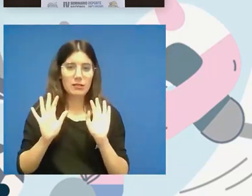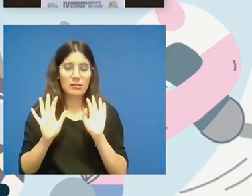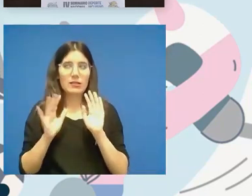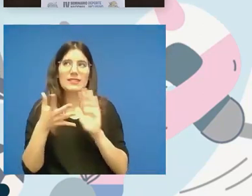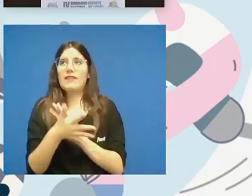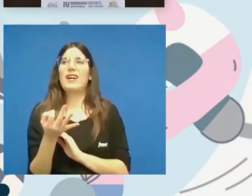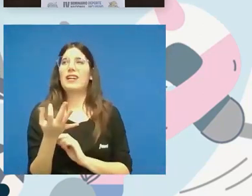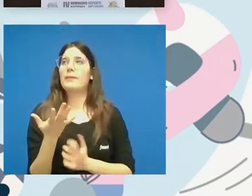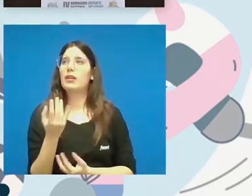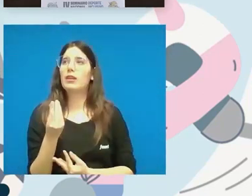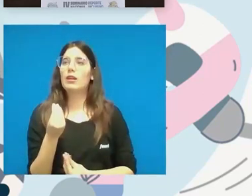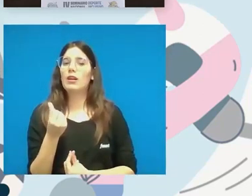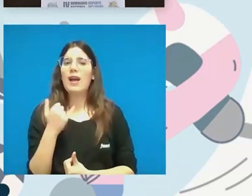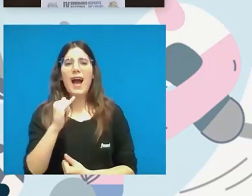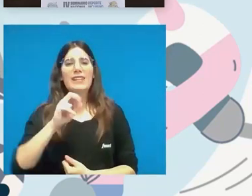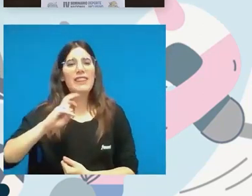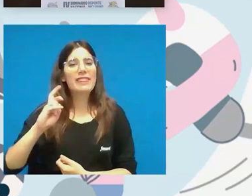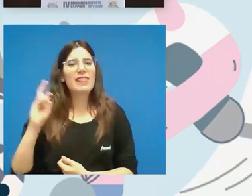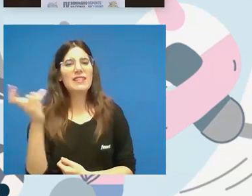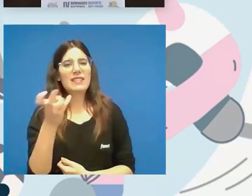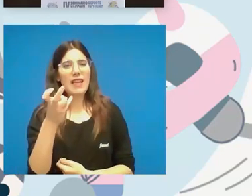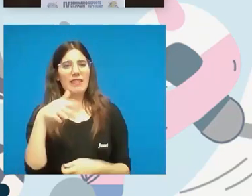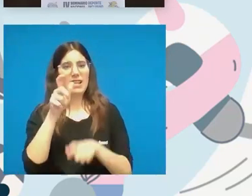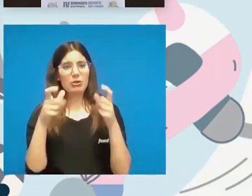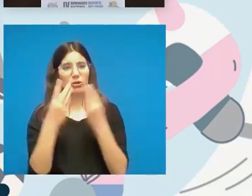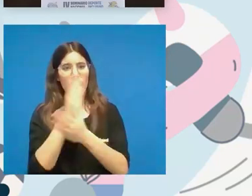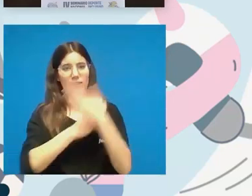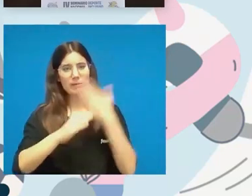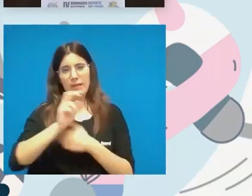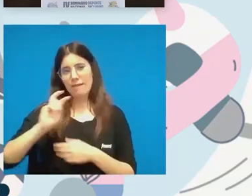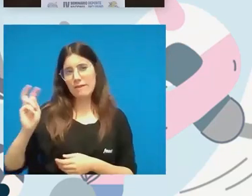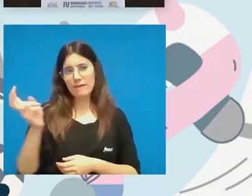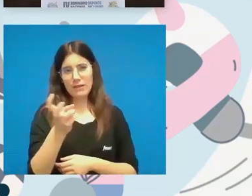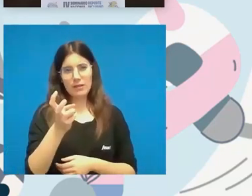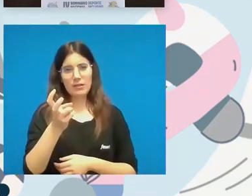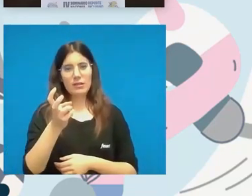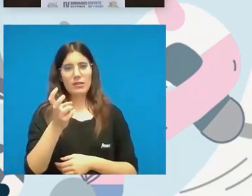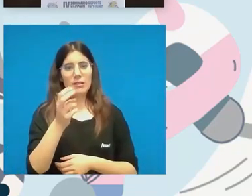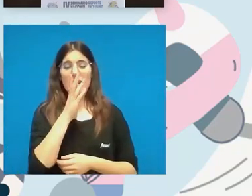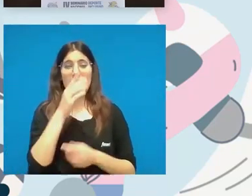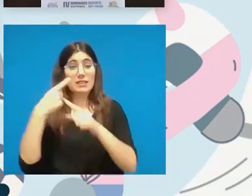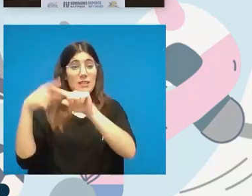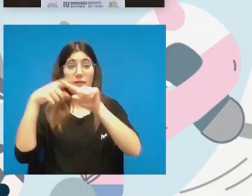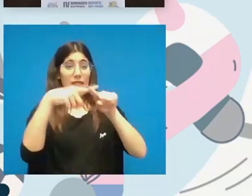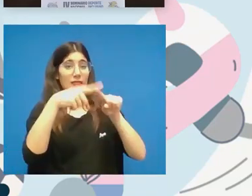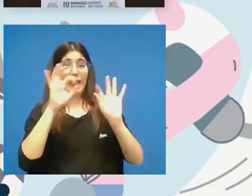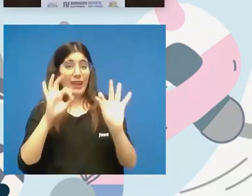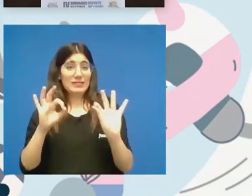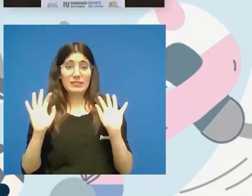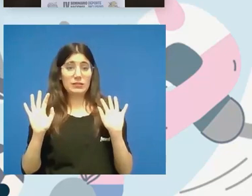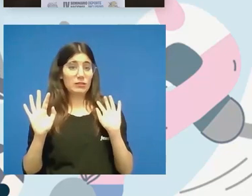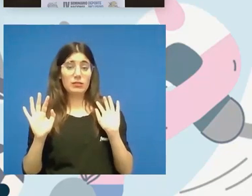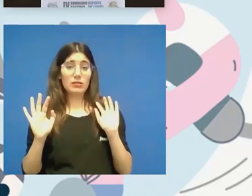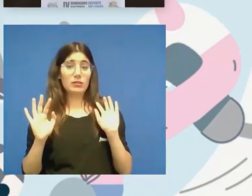hay diversidad en las personas con discapacidad están dispersas son heterogéneas y